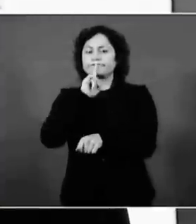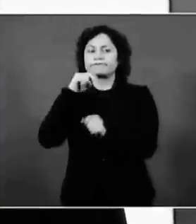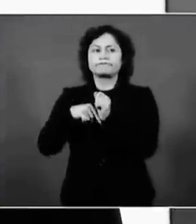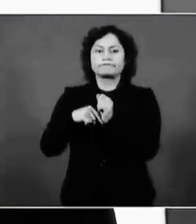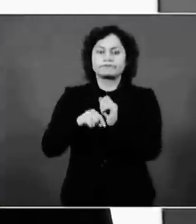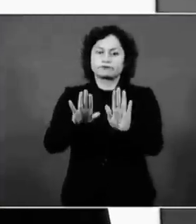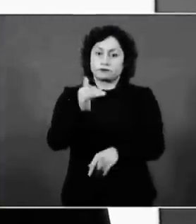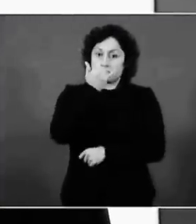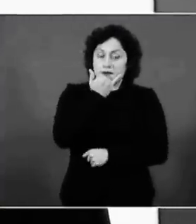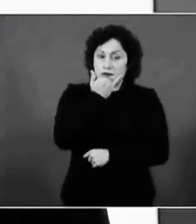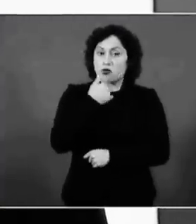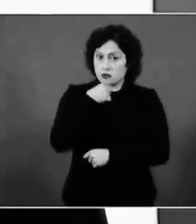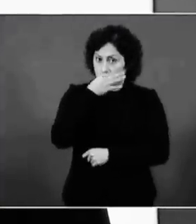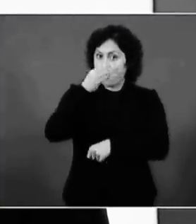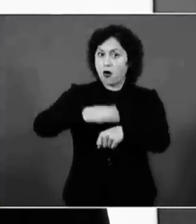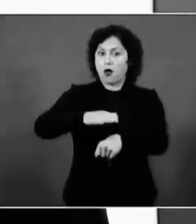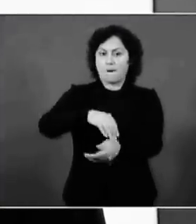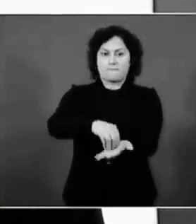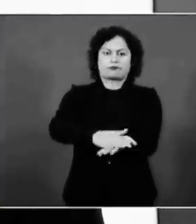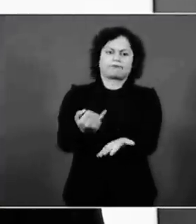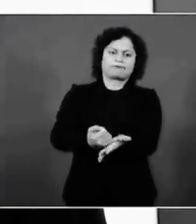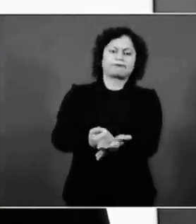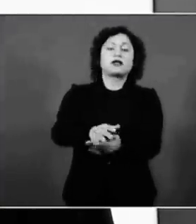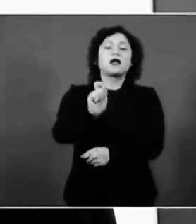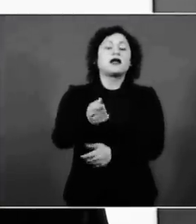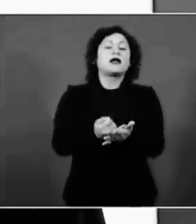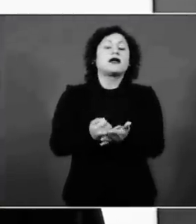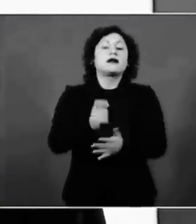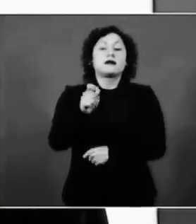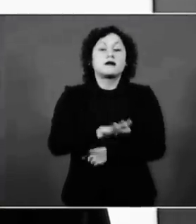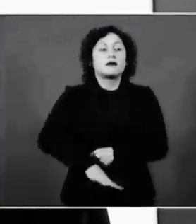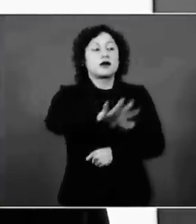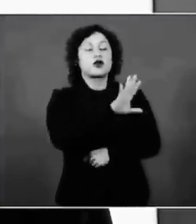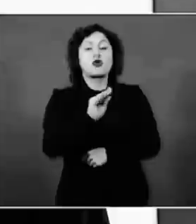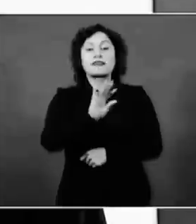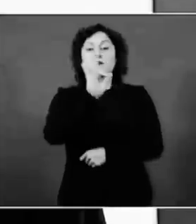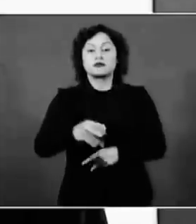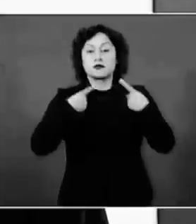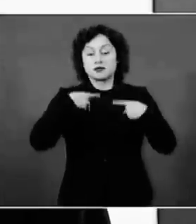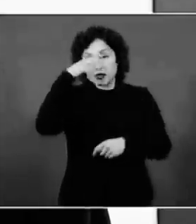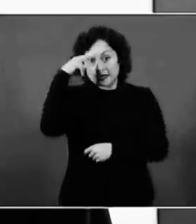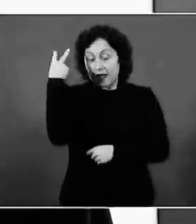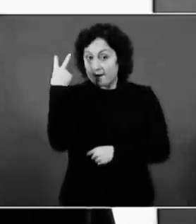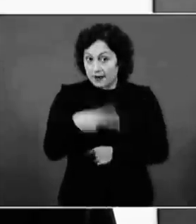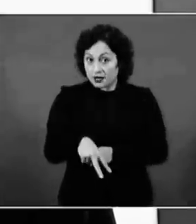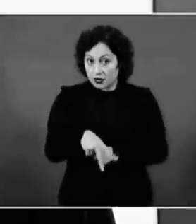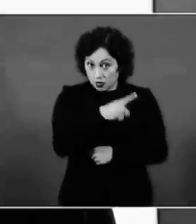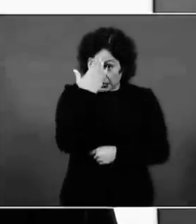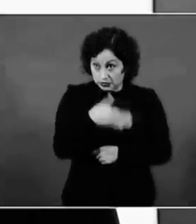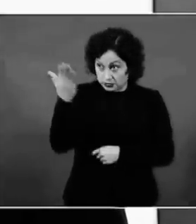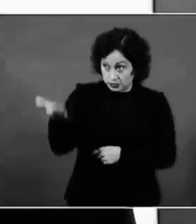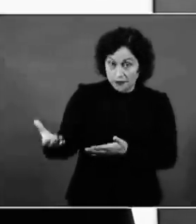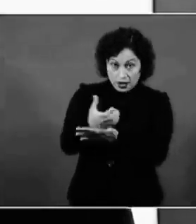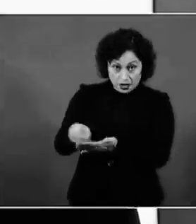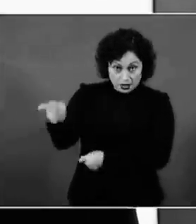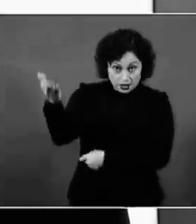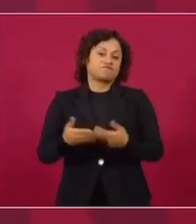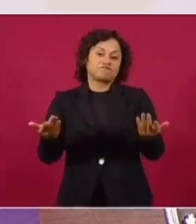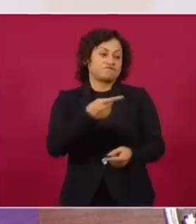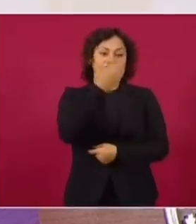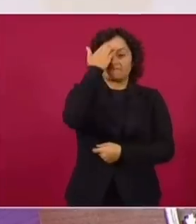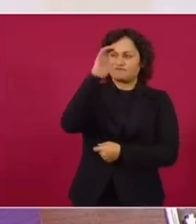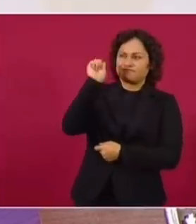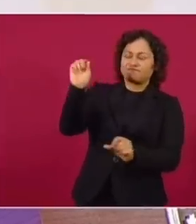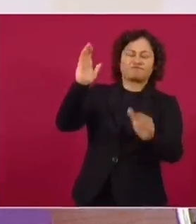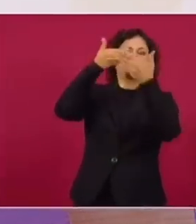llamar a Nelson Noel. Sí, el 90% de los mexicanos sabía lo que ganaba un conductor de noticias.